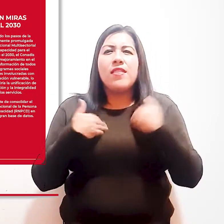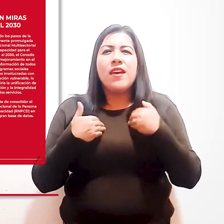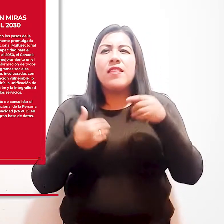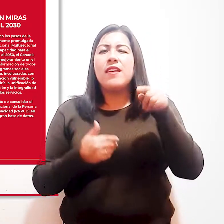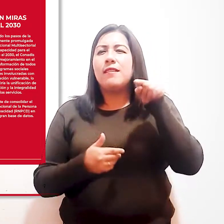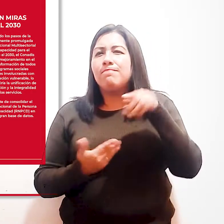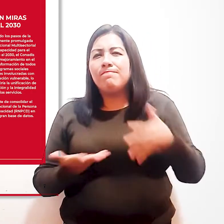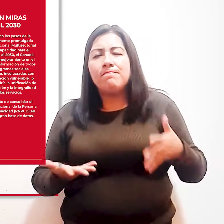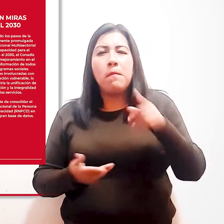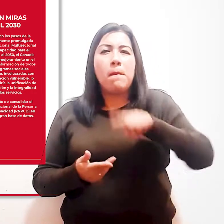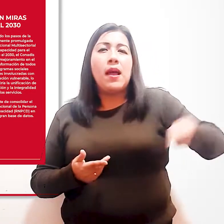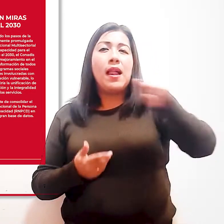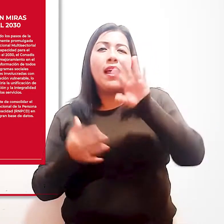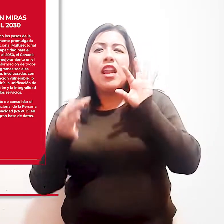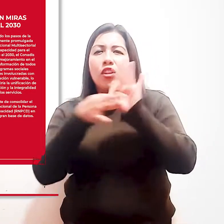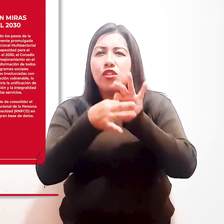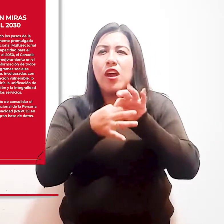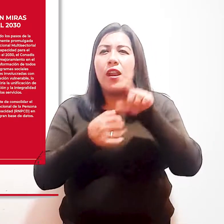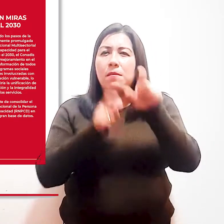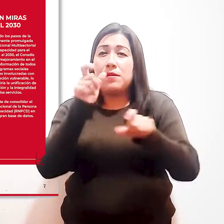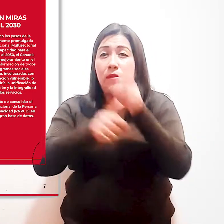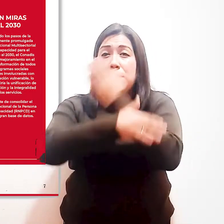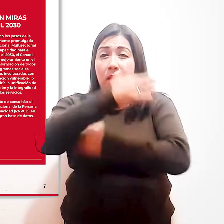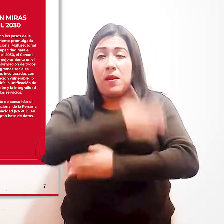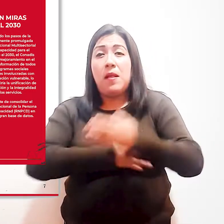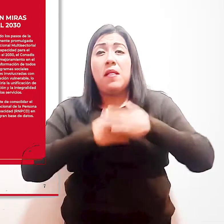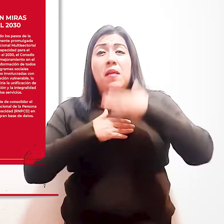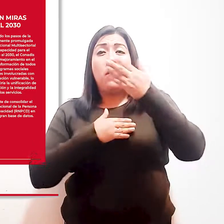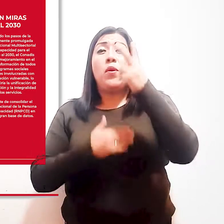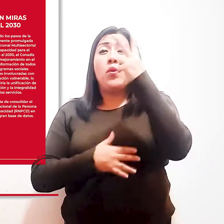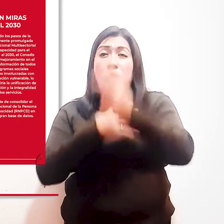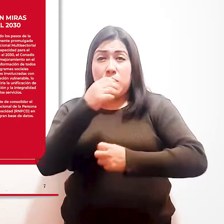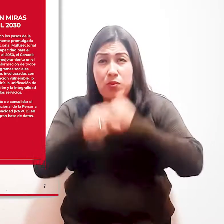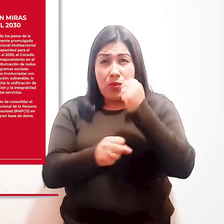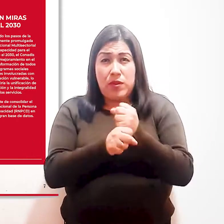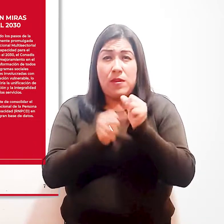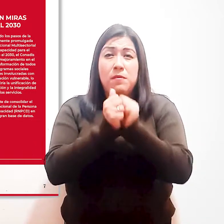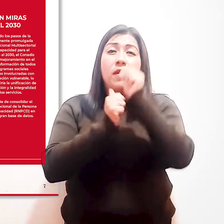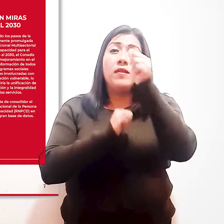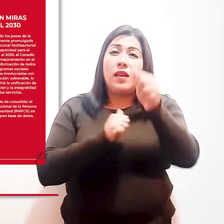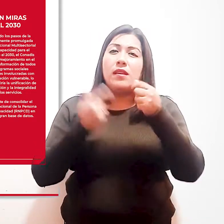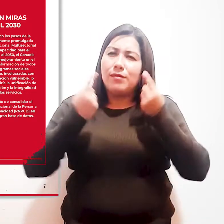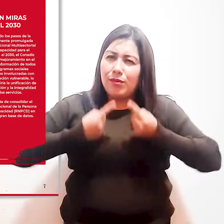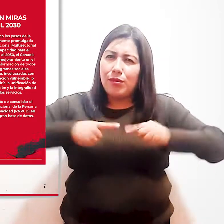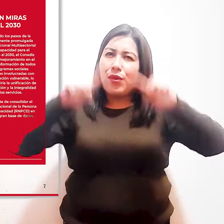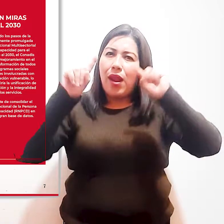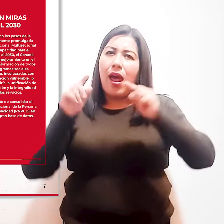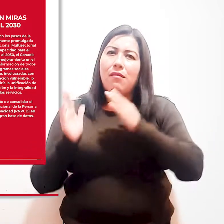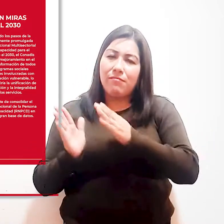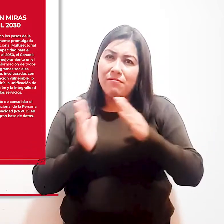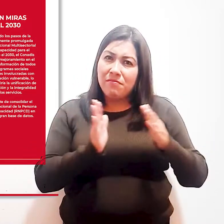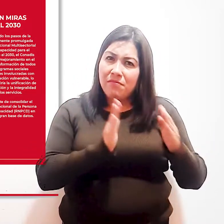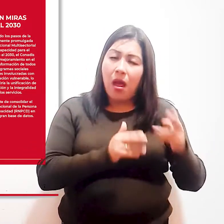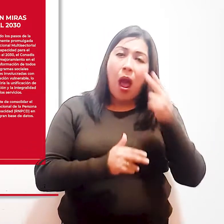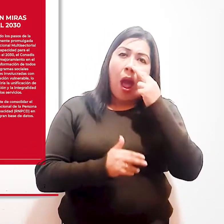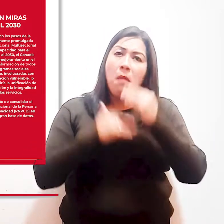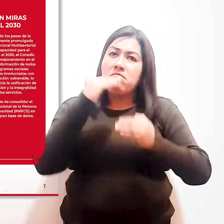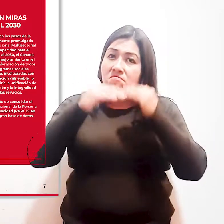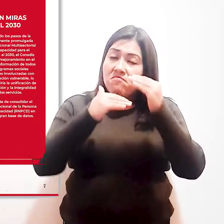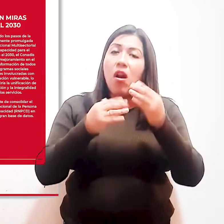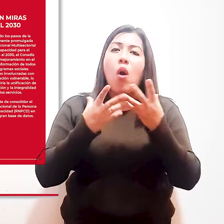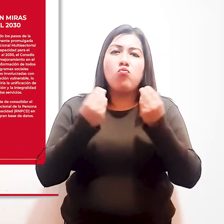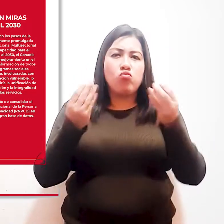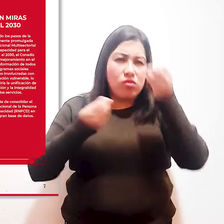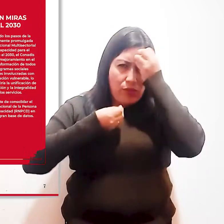con discapacidad. Hoy, dos años después de su relanzamiento, se ha logrado procesar una gran cantidad de